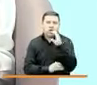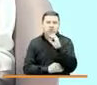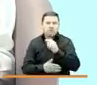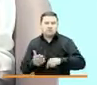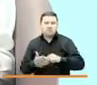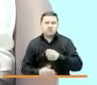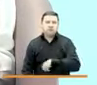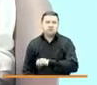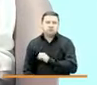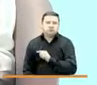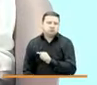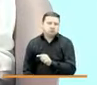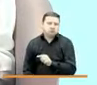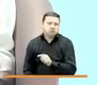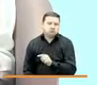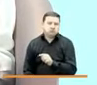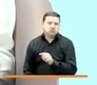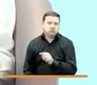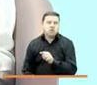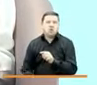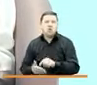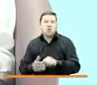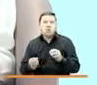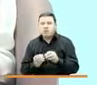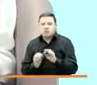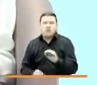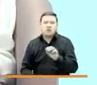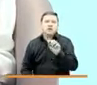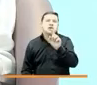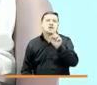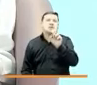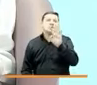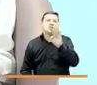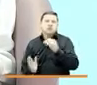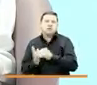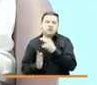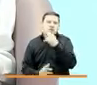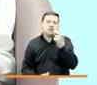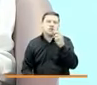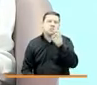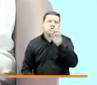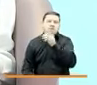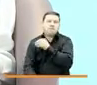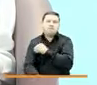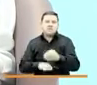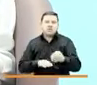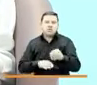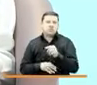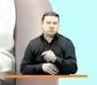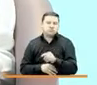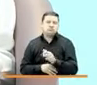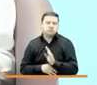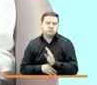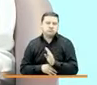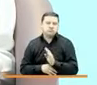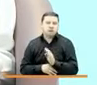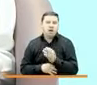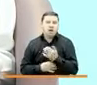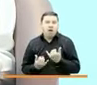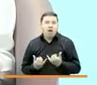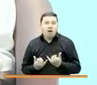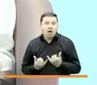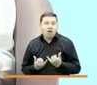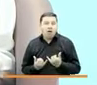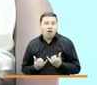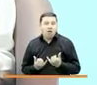española. Se hizo un contrato por valor de 64 mil 280 millones de pesos. Se tiene previsto que